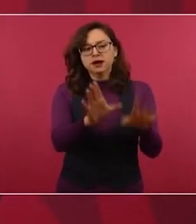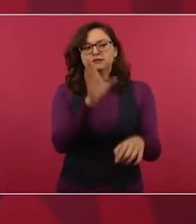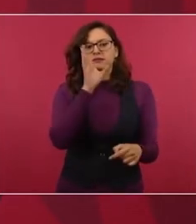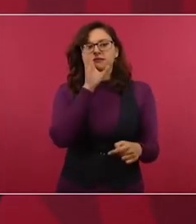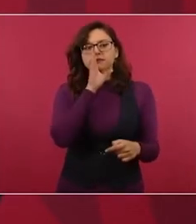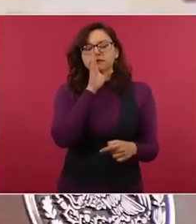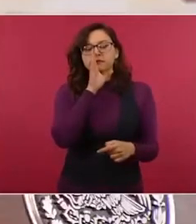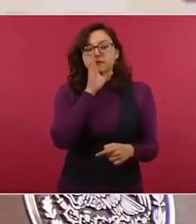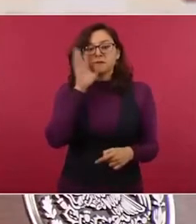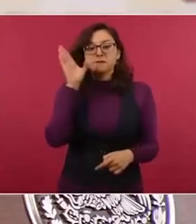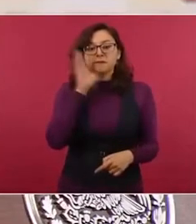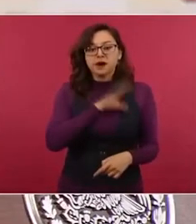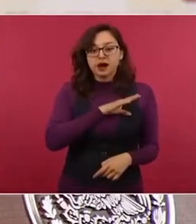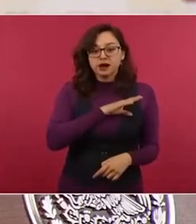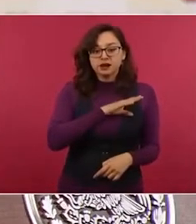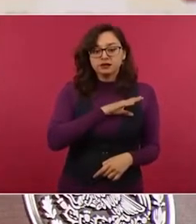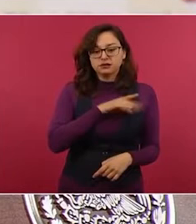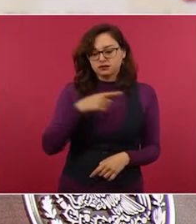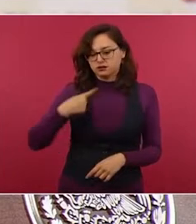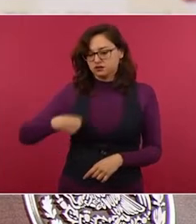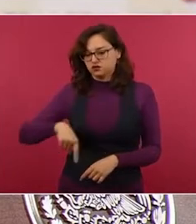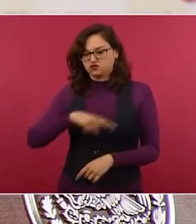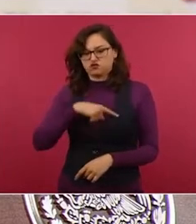Eso es lo que yo pienso.